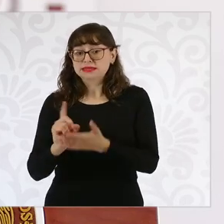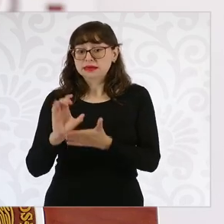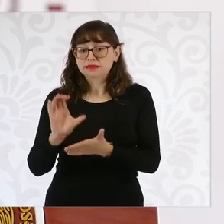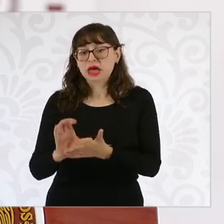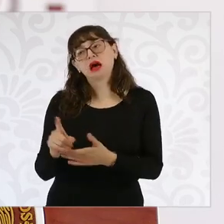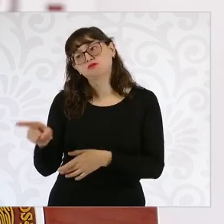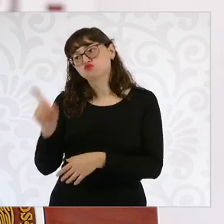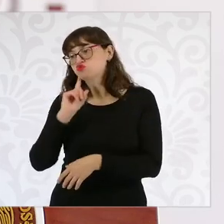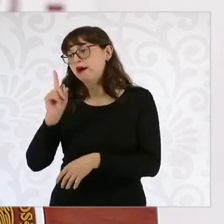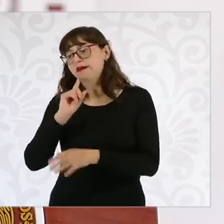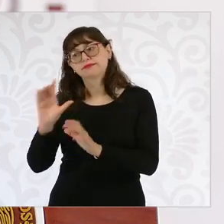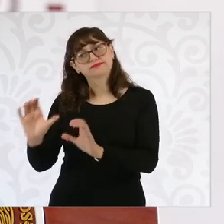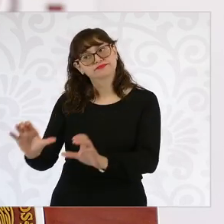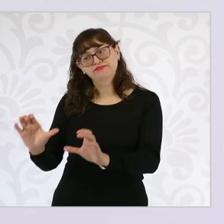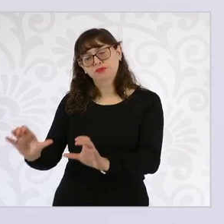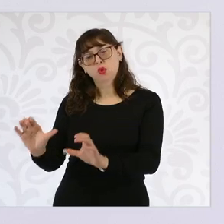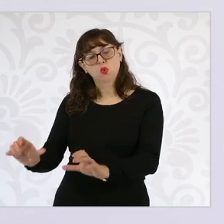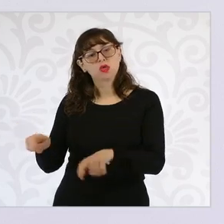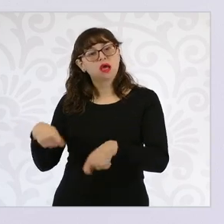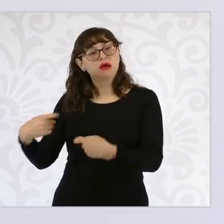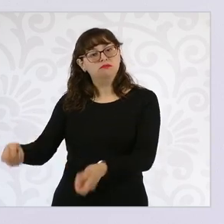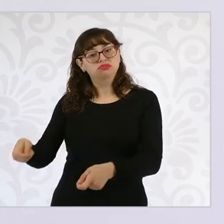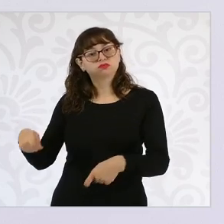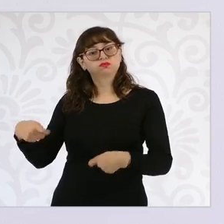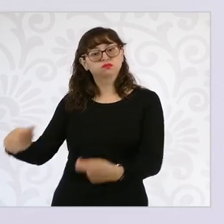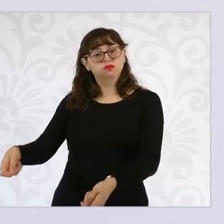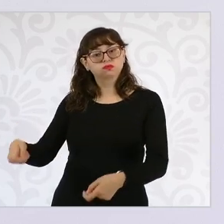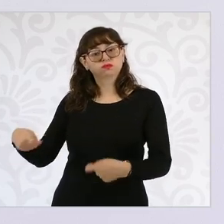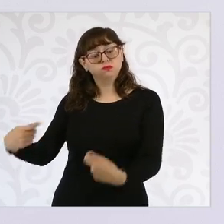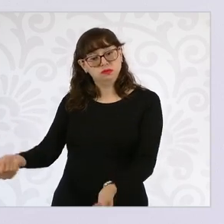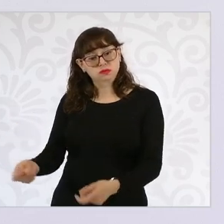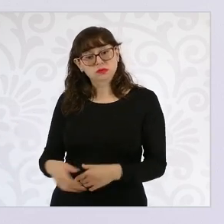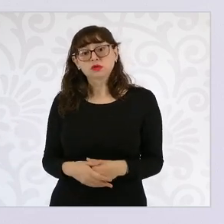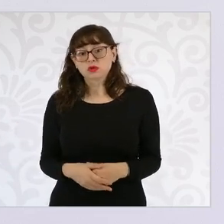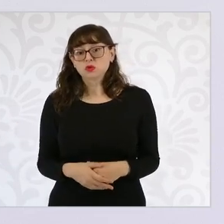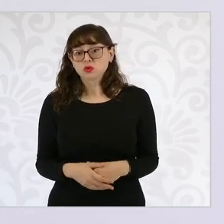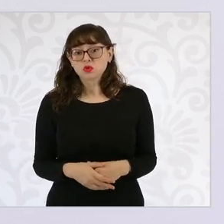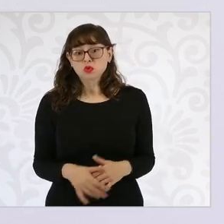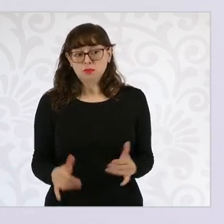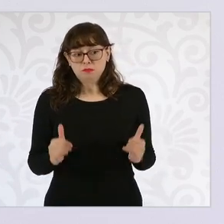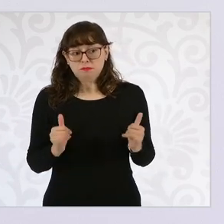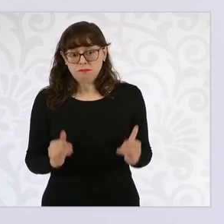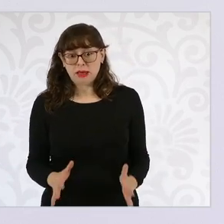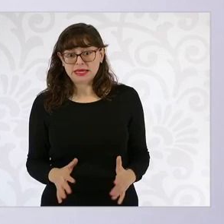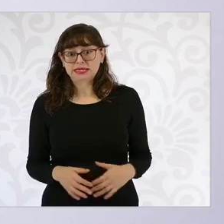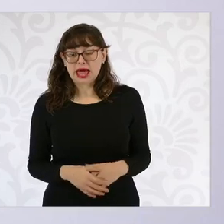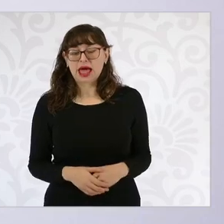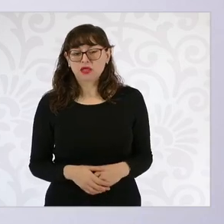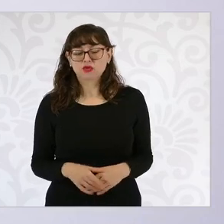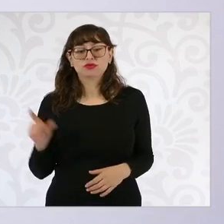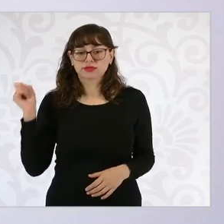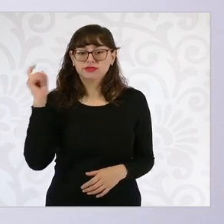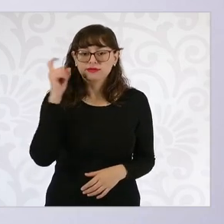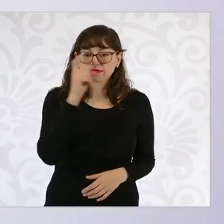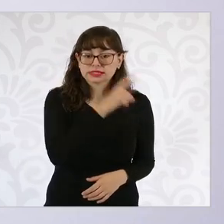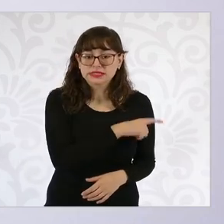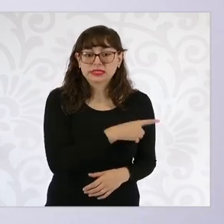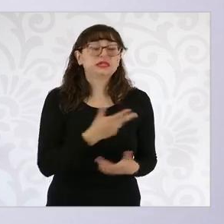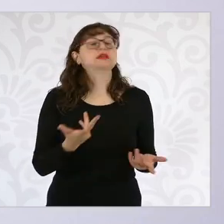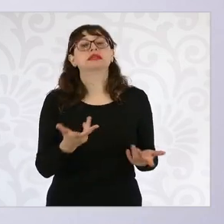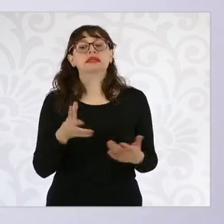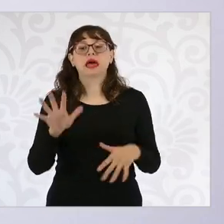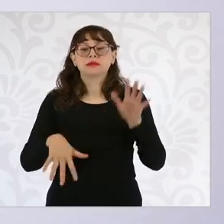discapacidad, somos las mujeres las que los cuidamos y es un trabajo difícil, complejo y en general poco